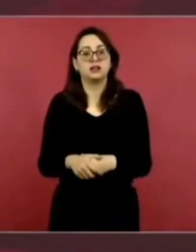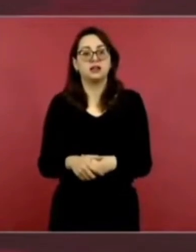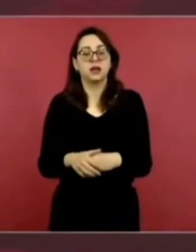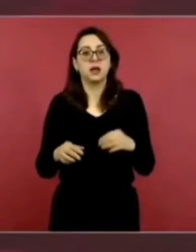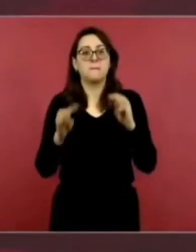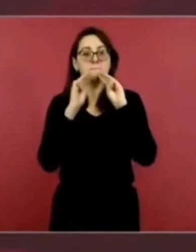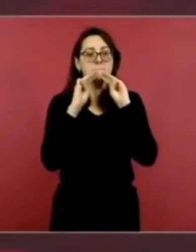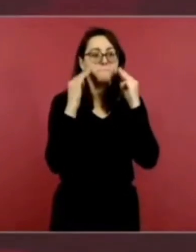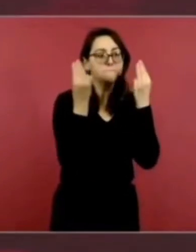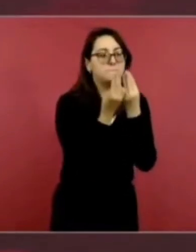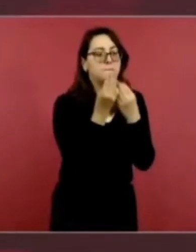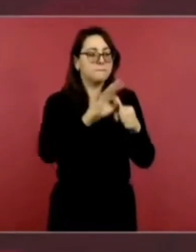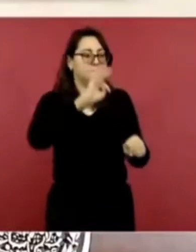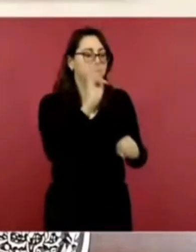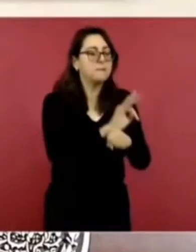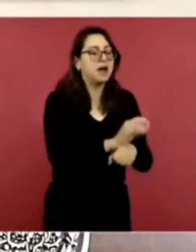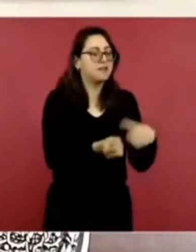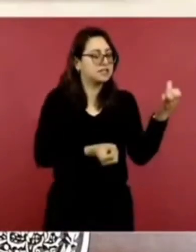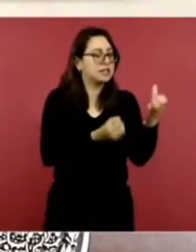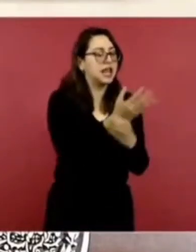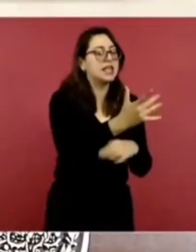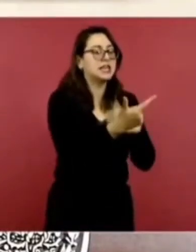a delincuentes.